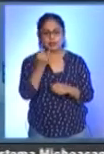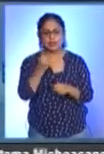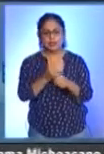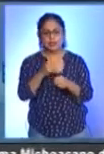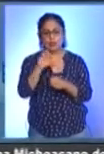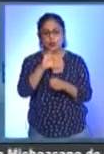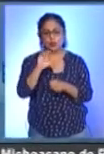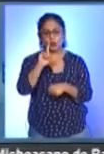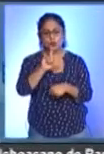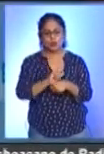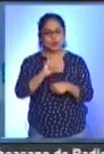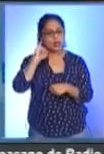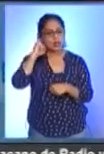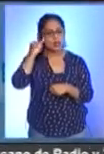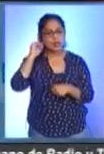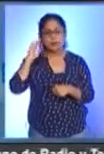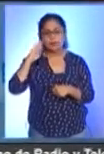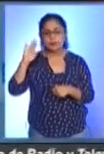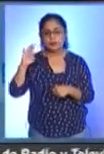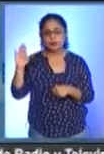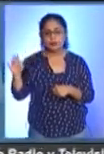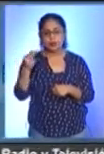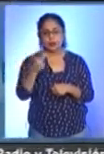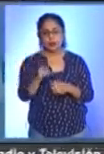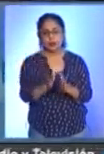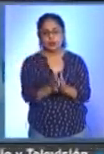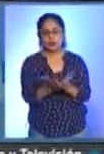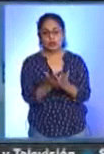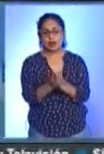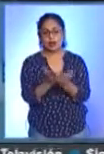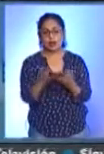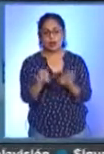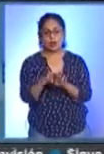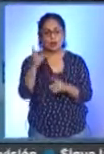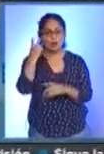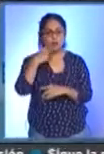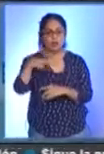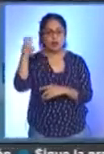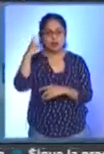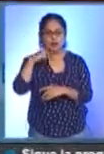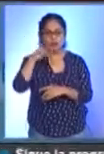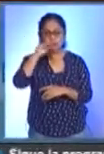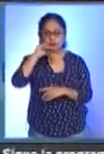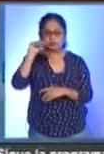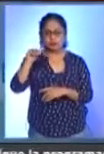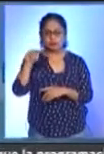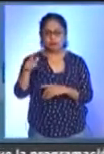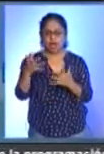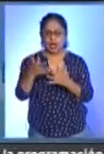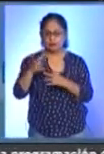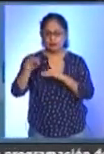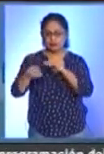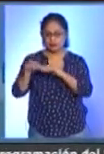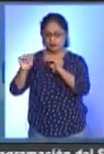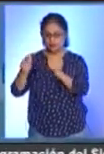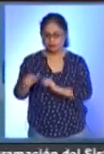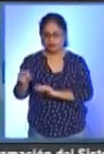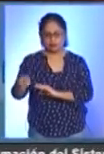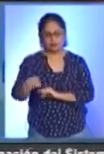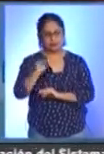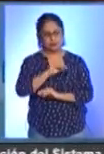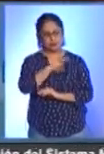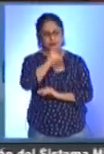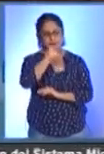Indígena de Michoacán. El título de este libro remite esos viajes que realizan las piezas creadas por las alfareras del pueblo